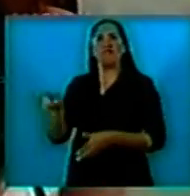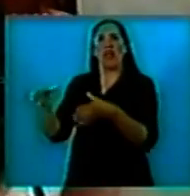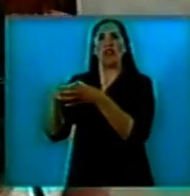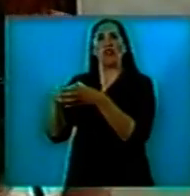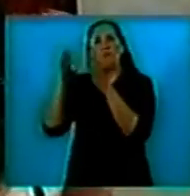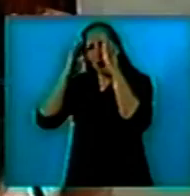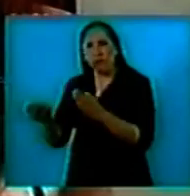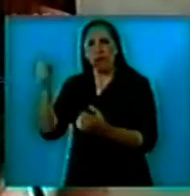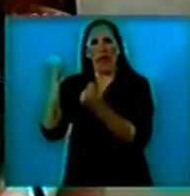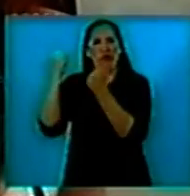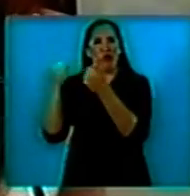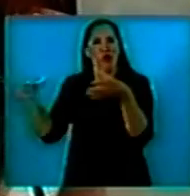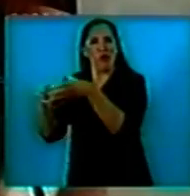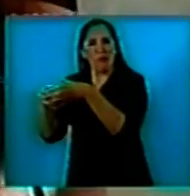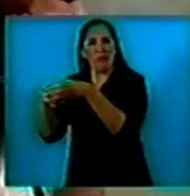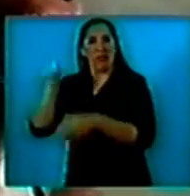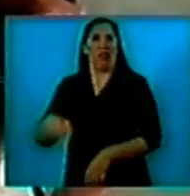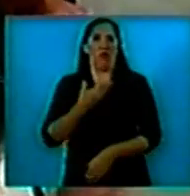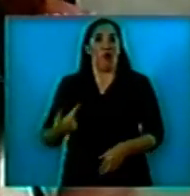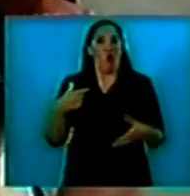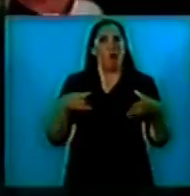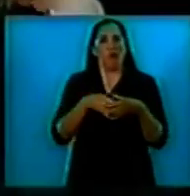que supo